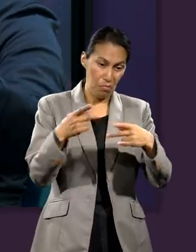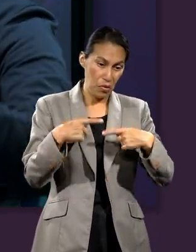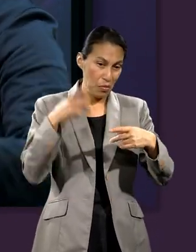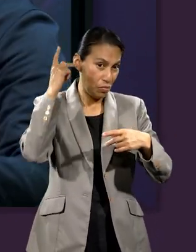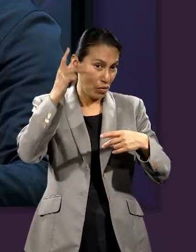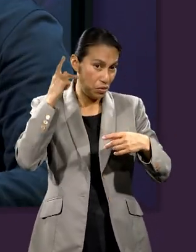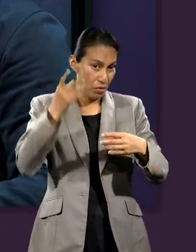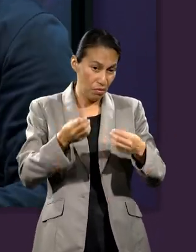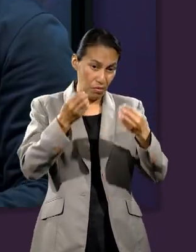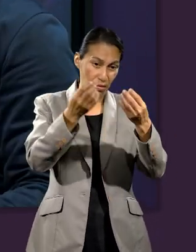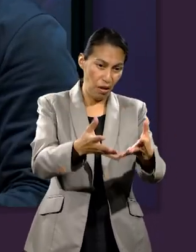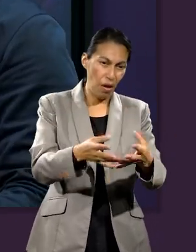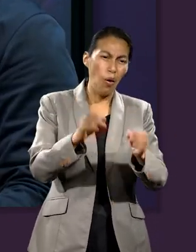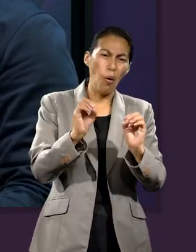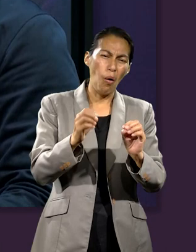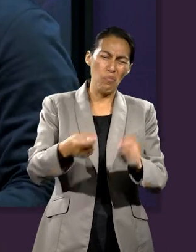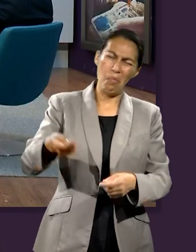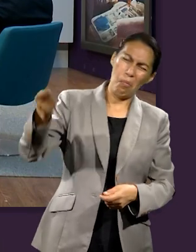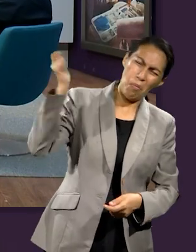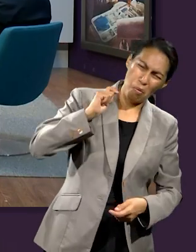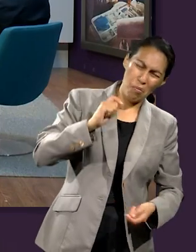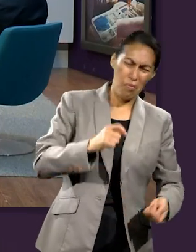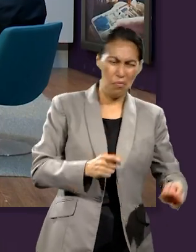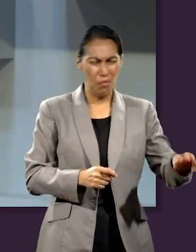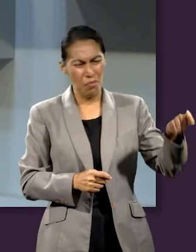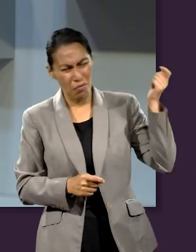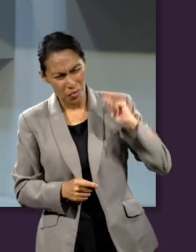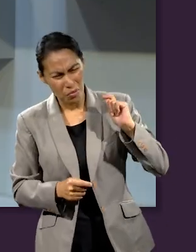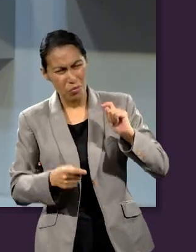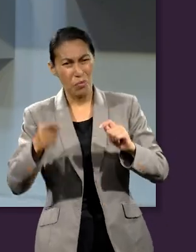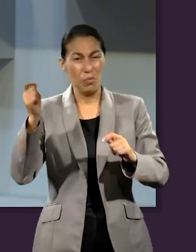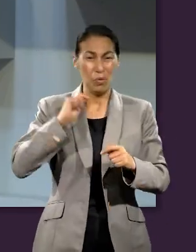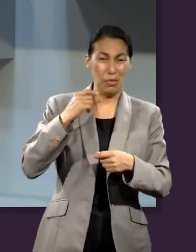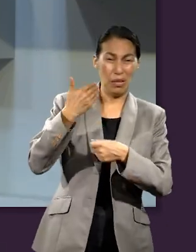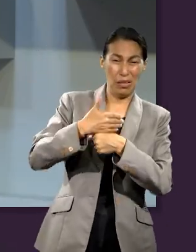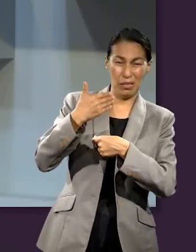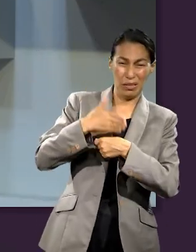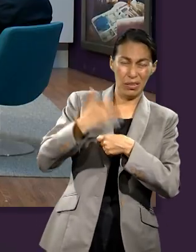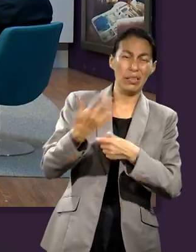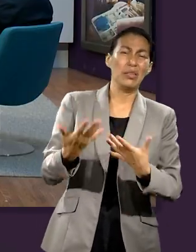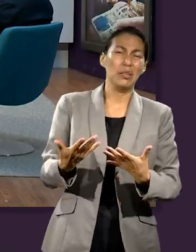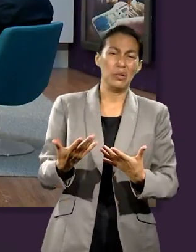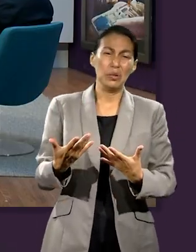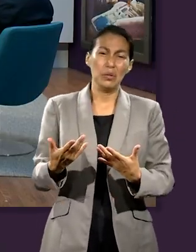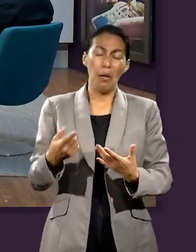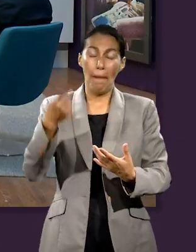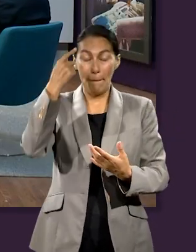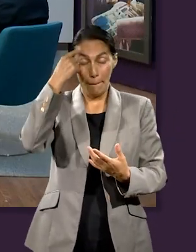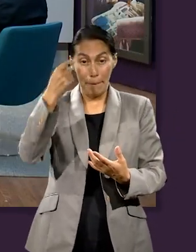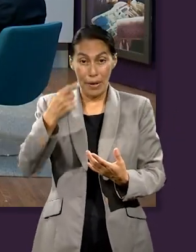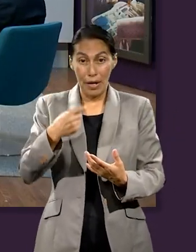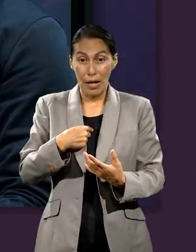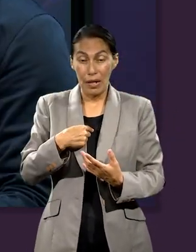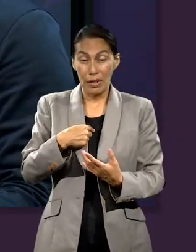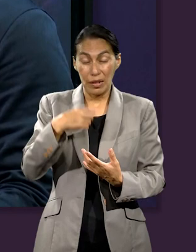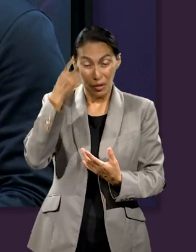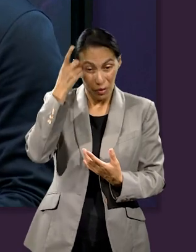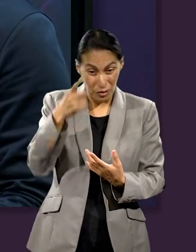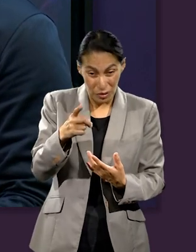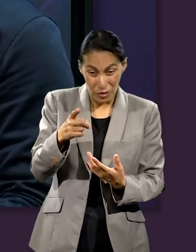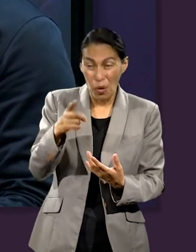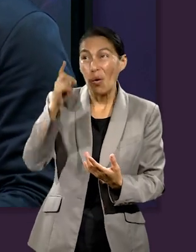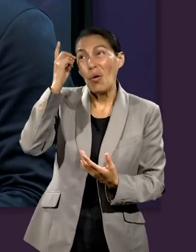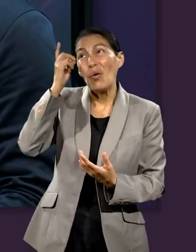princesa, el sacrificio de golpearme yo, de con una manda, ¿no? Para